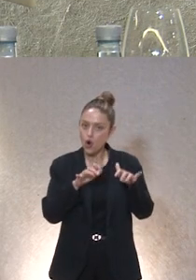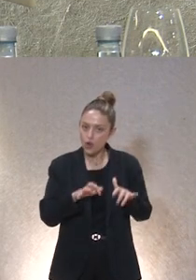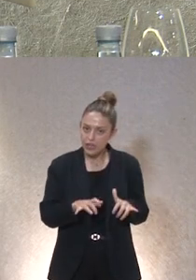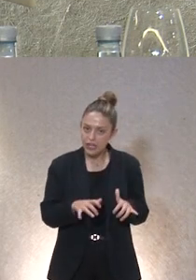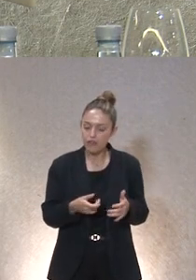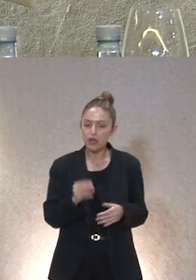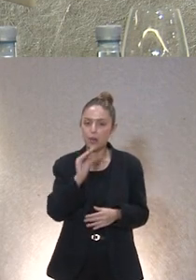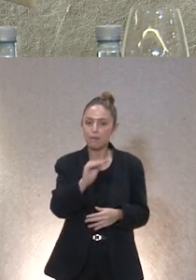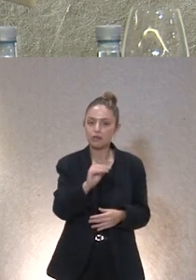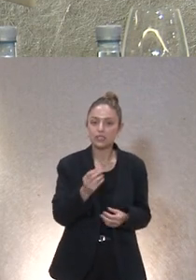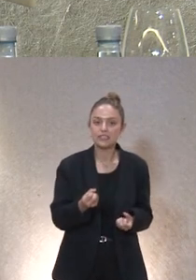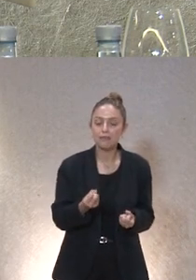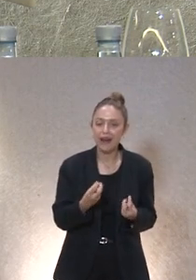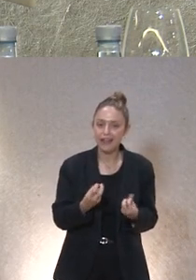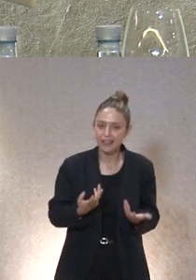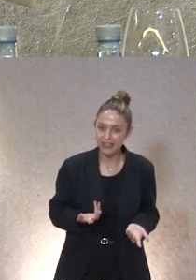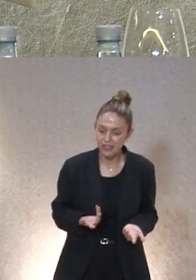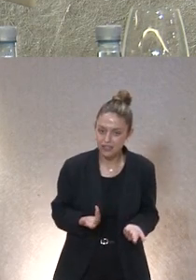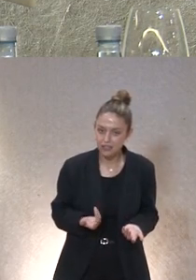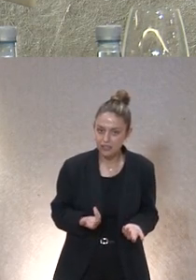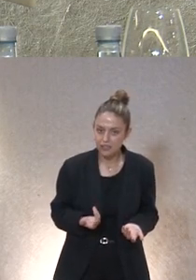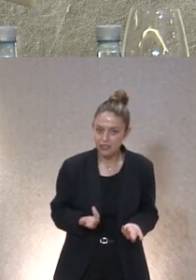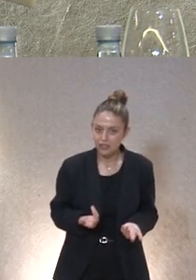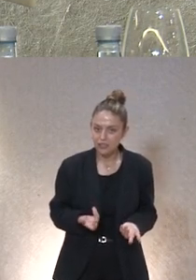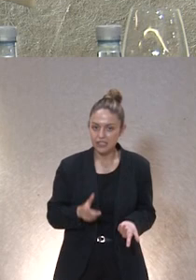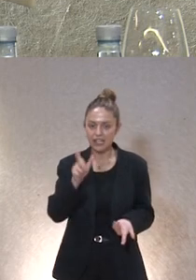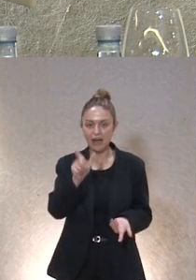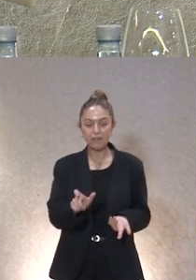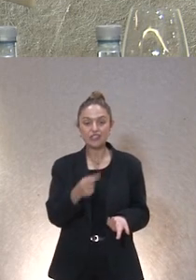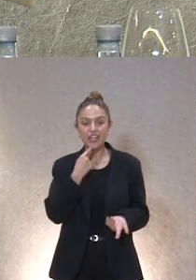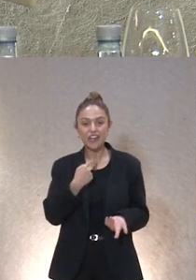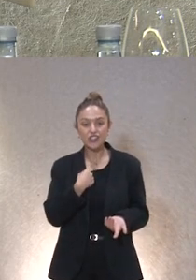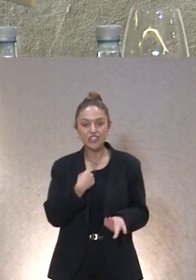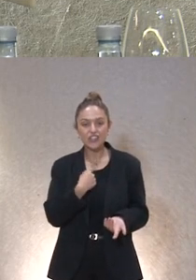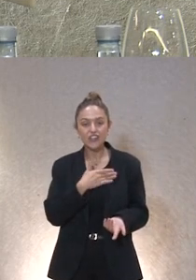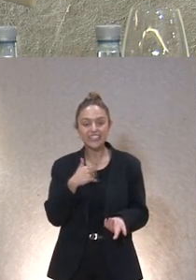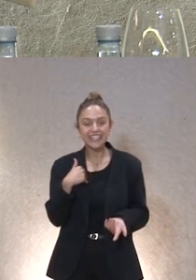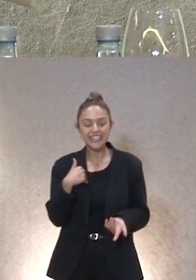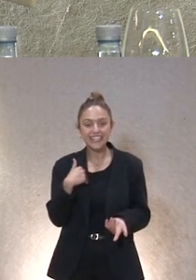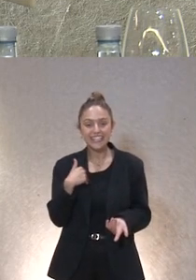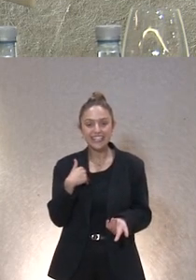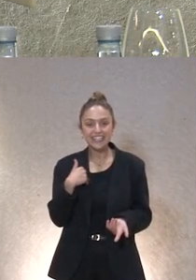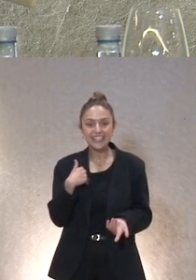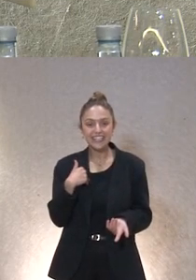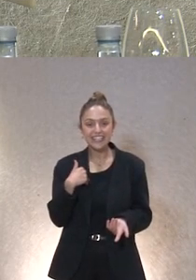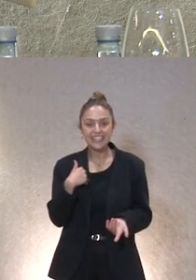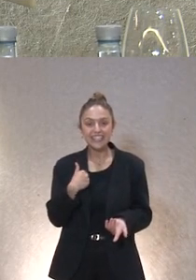preguntas para qué lo quieres para saber las prestaciones y una persona nos acabó diciendo que lo quería porque quería